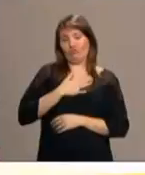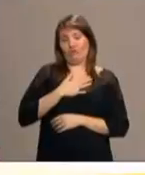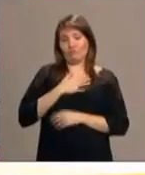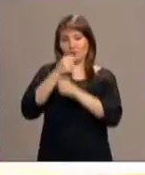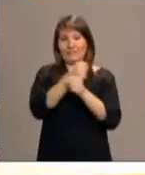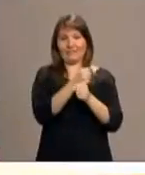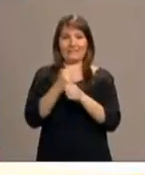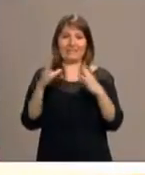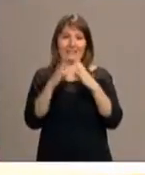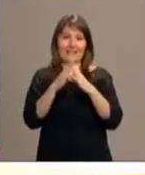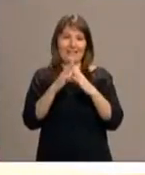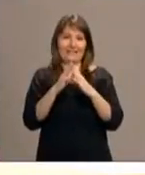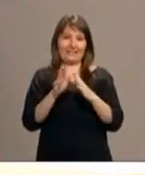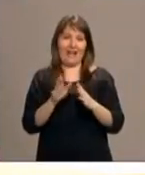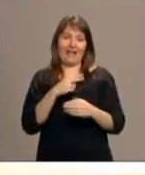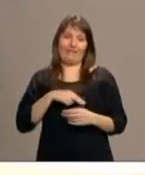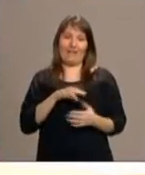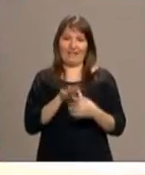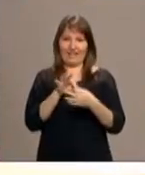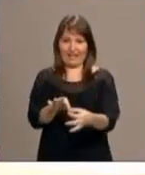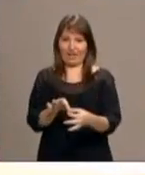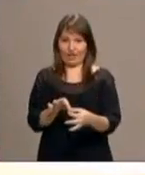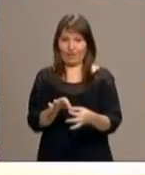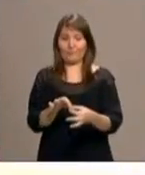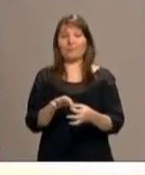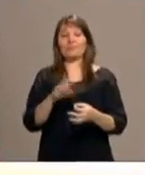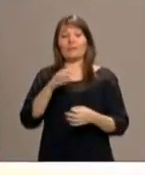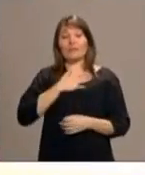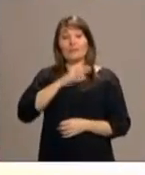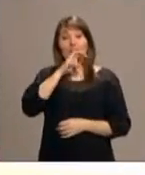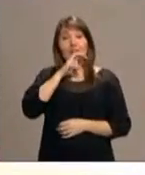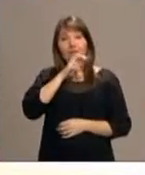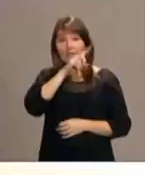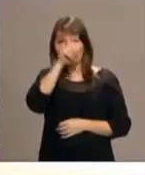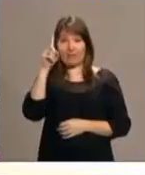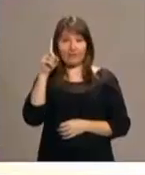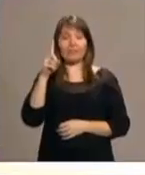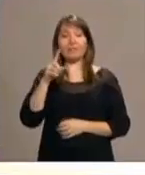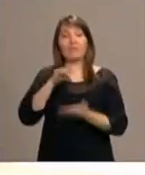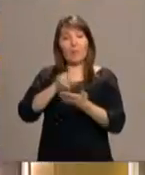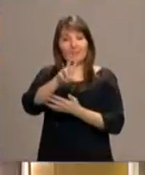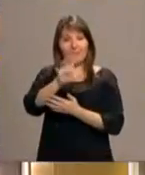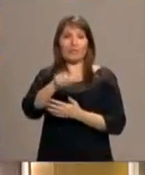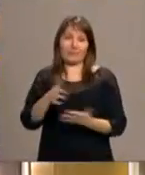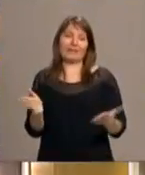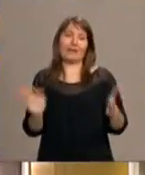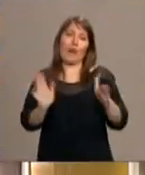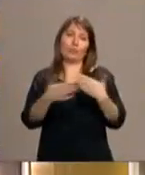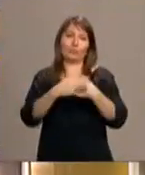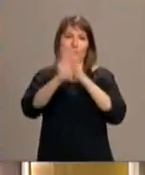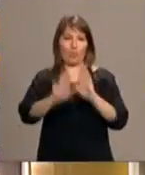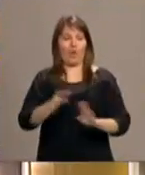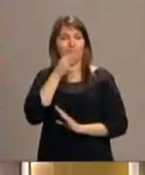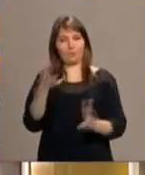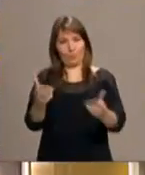va a presidir nuestro cardenal arzobispo el día 25 a las 8 de la tarde, esa clausura de esta